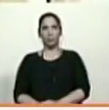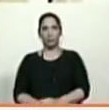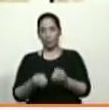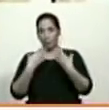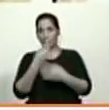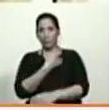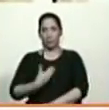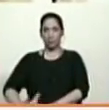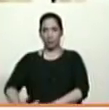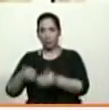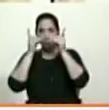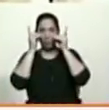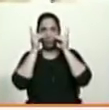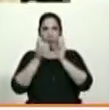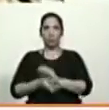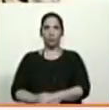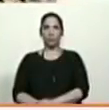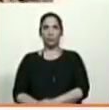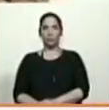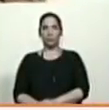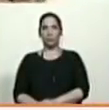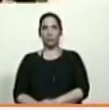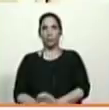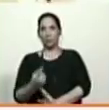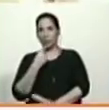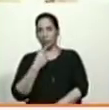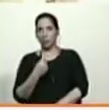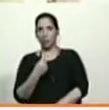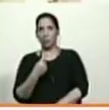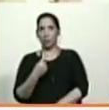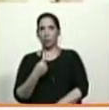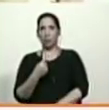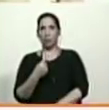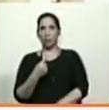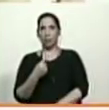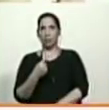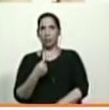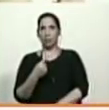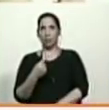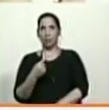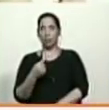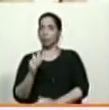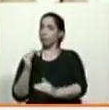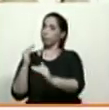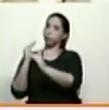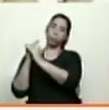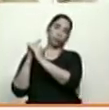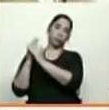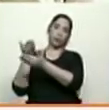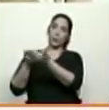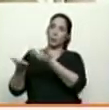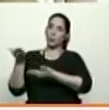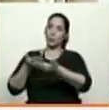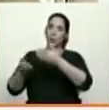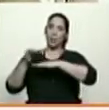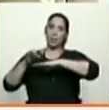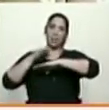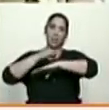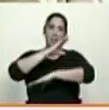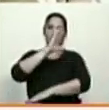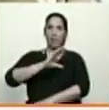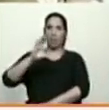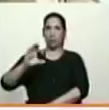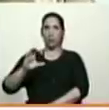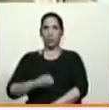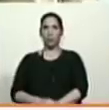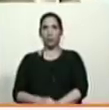de la república Delcy Eloína Rodríguez afirmaba que quedan bajo revisión las relaciones con Aruba Curacao y Bonaire y por supuesto destacaba que